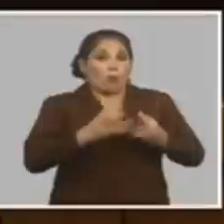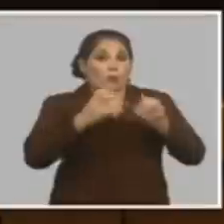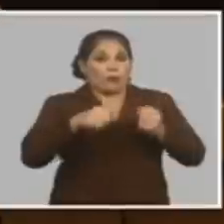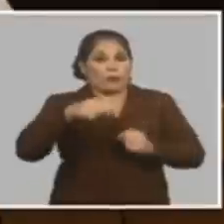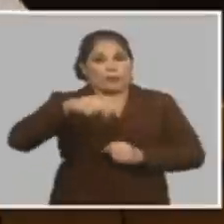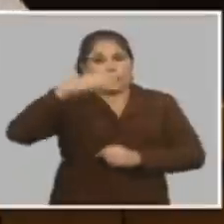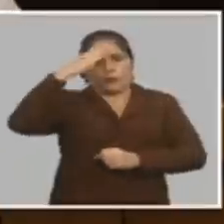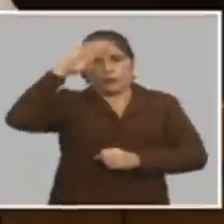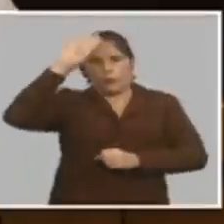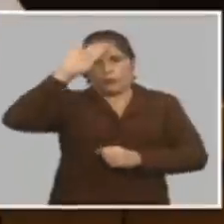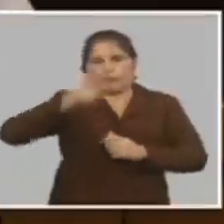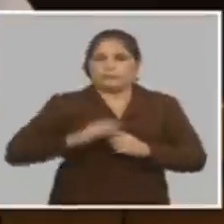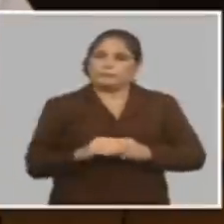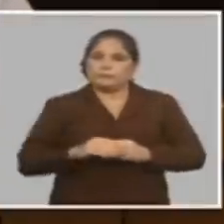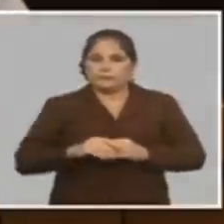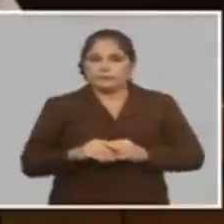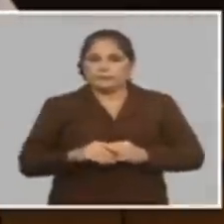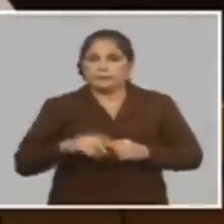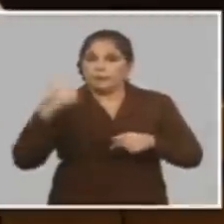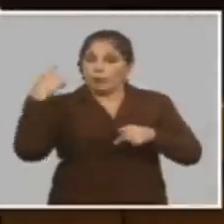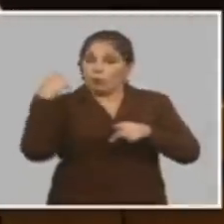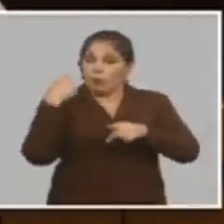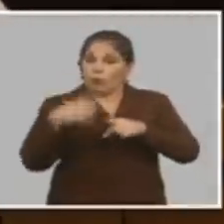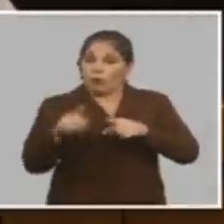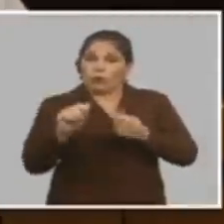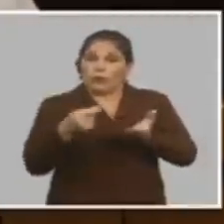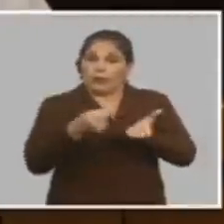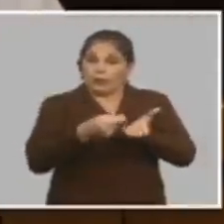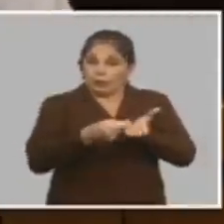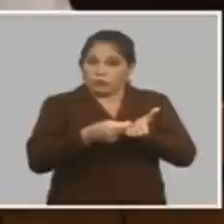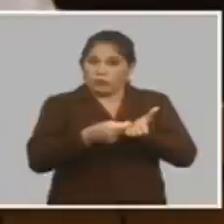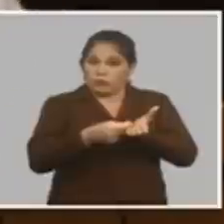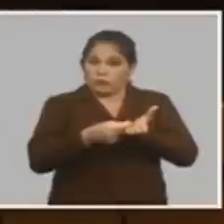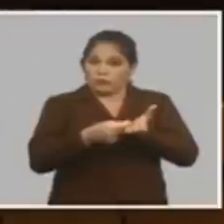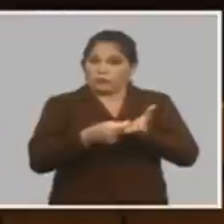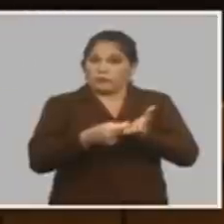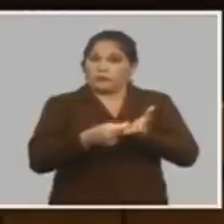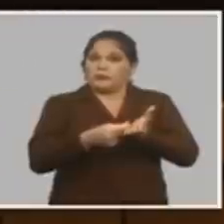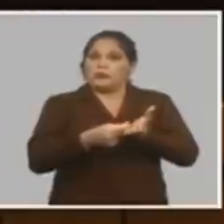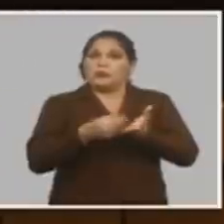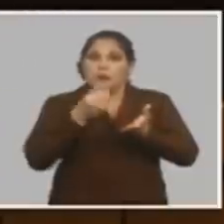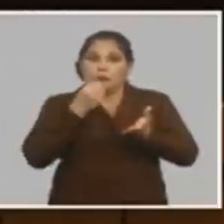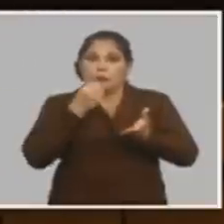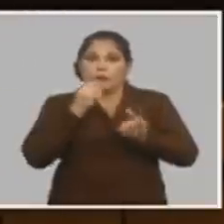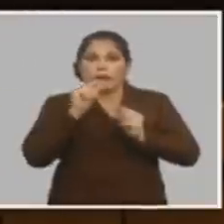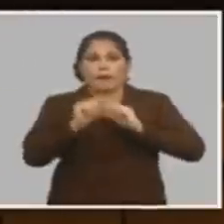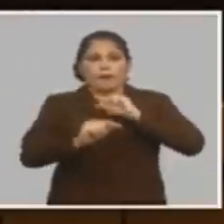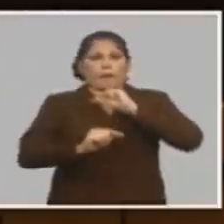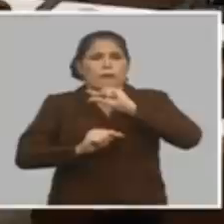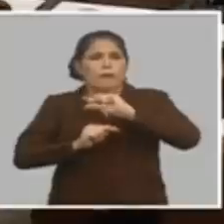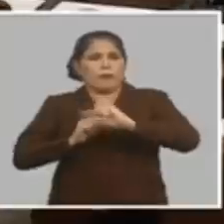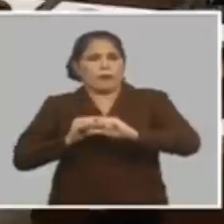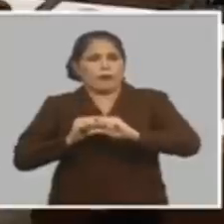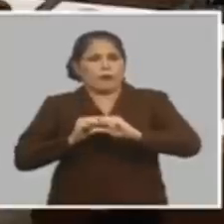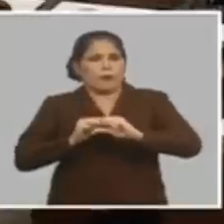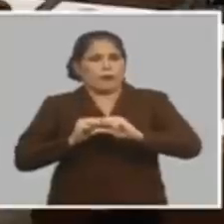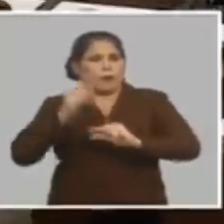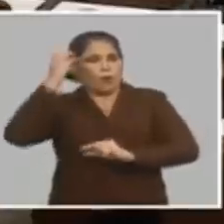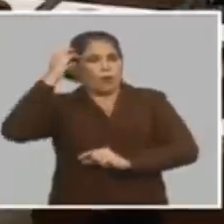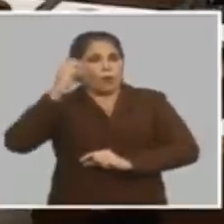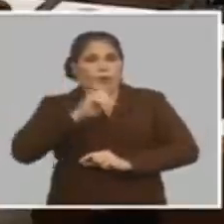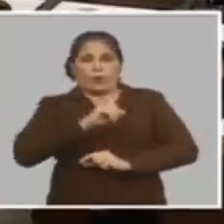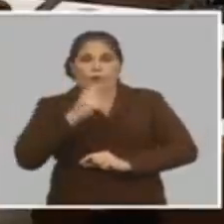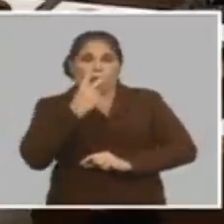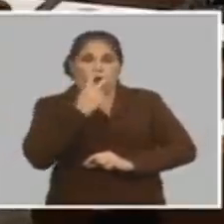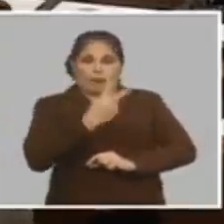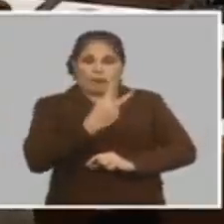Cuba hay otros precios adelante que se van a formar de manera descentralizada